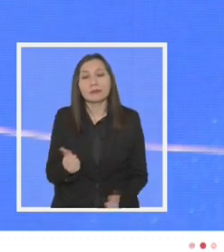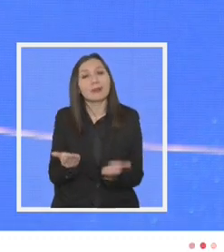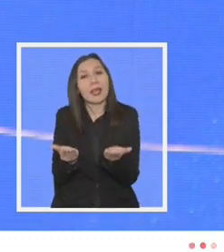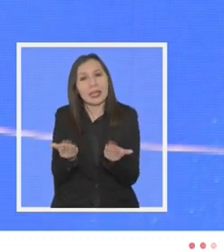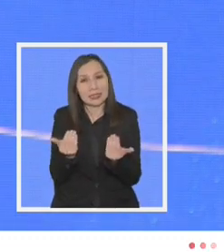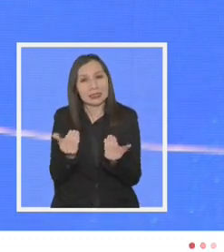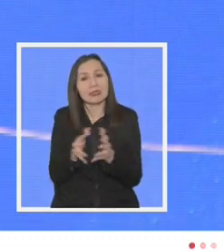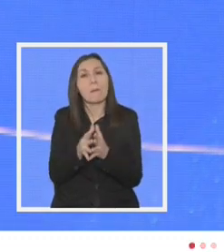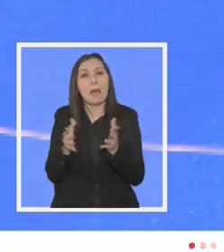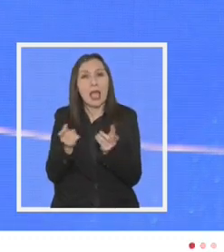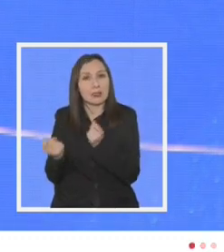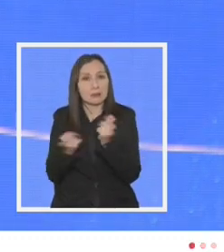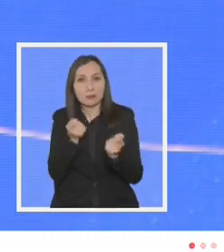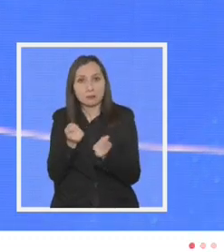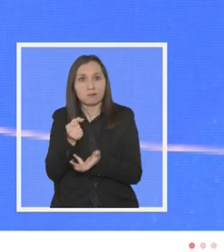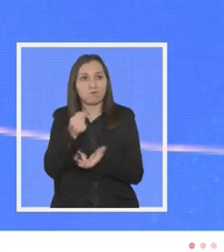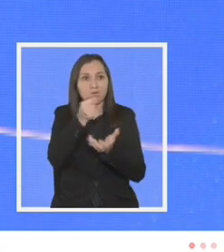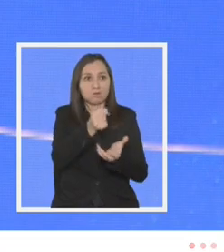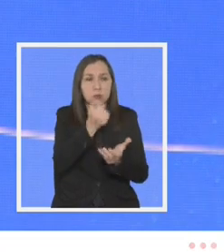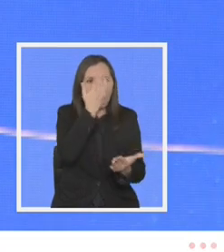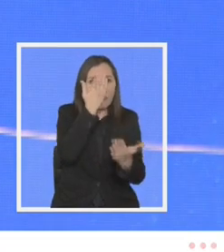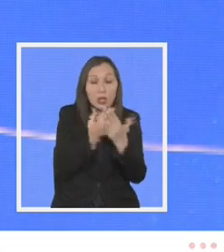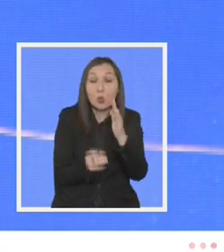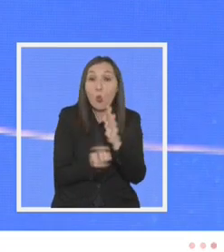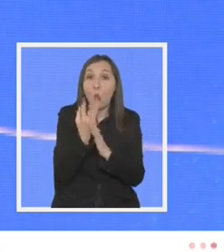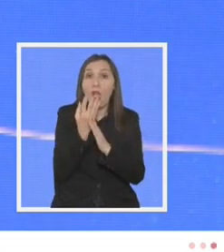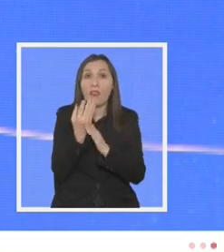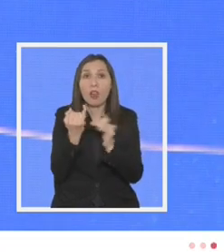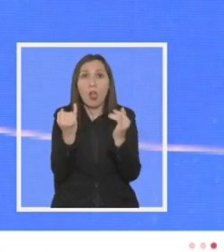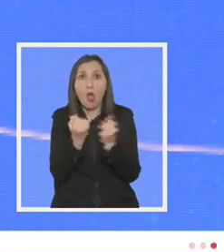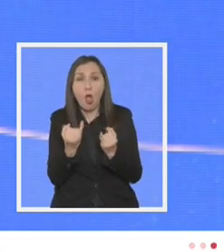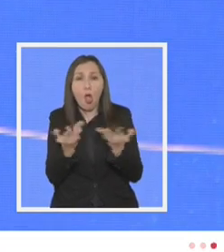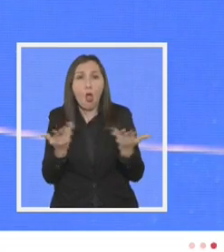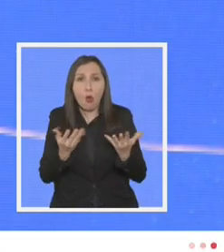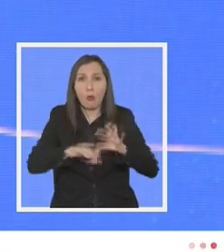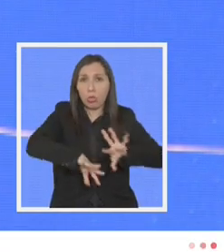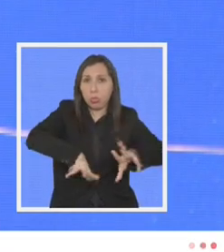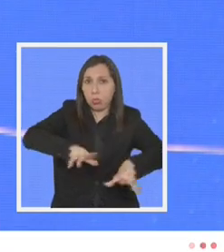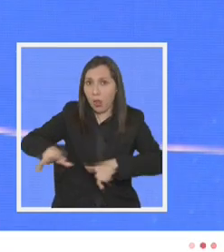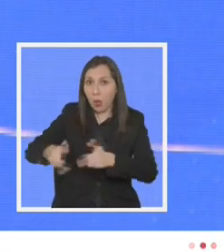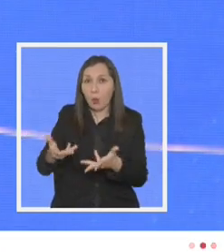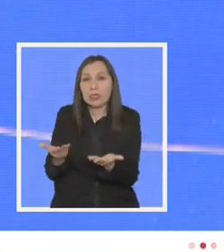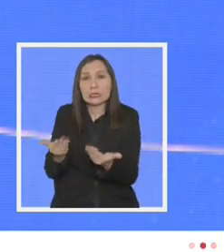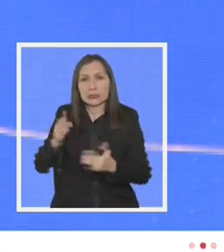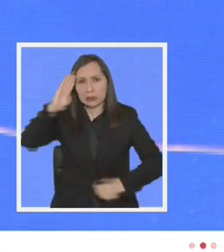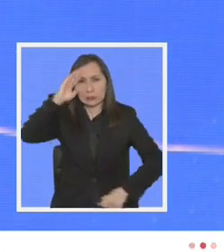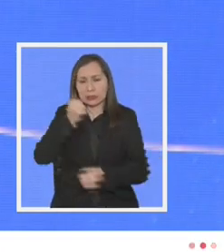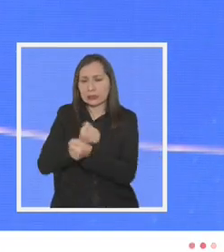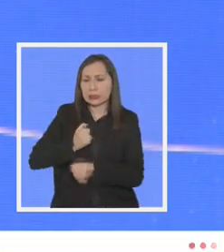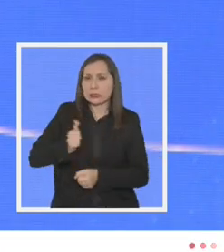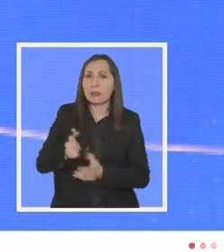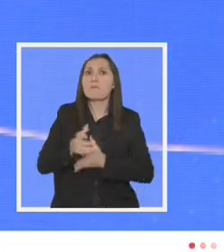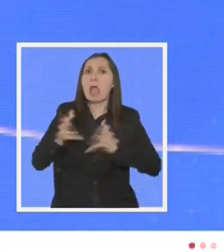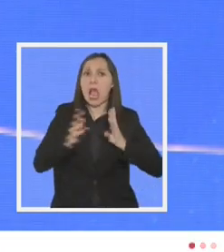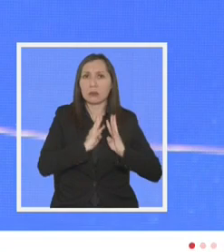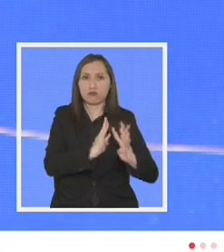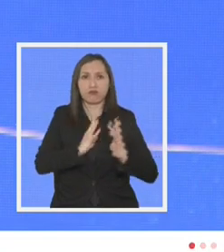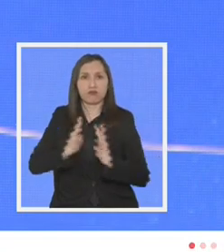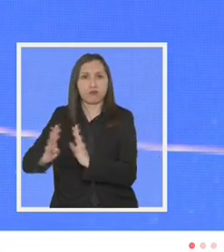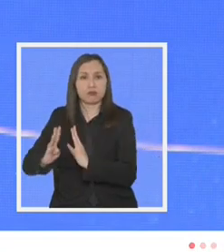necesitan más recursos para poder enfrentar las nuevas formas delictuales necesitamos una policía con mayor dotación